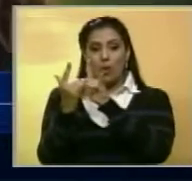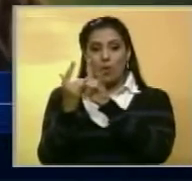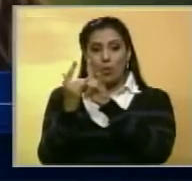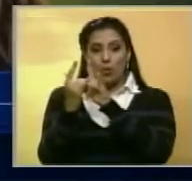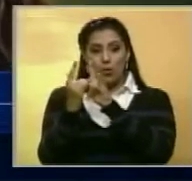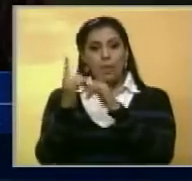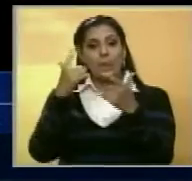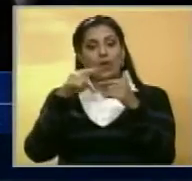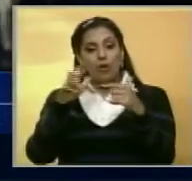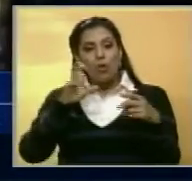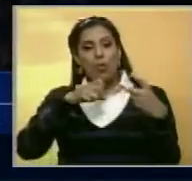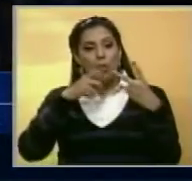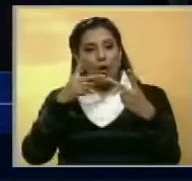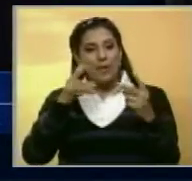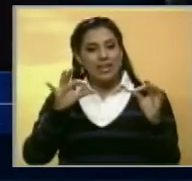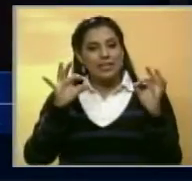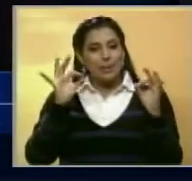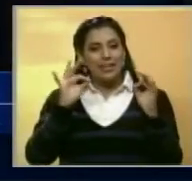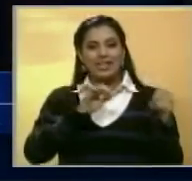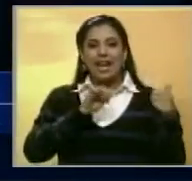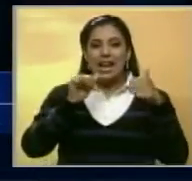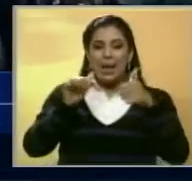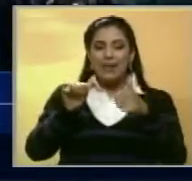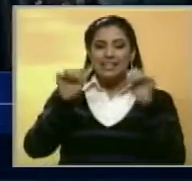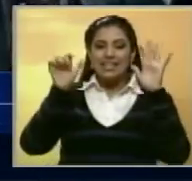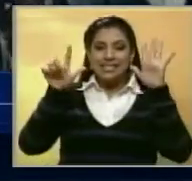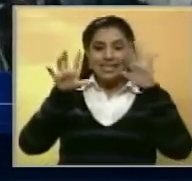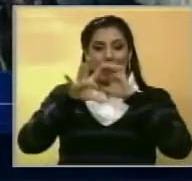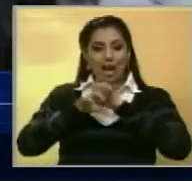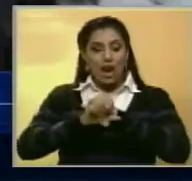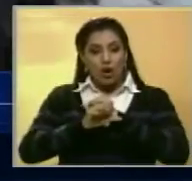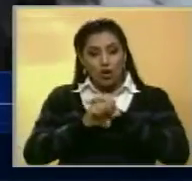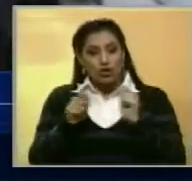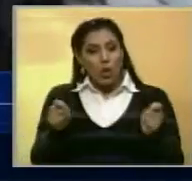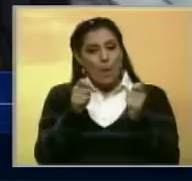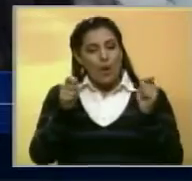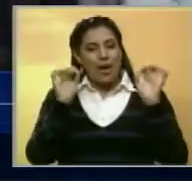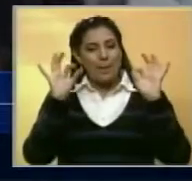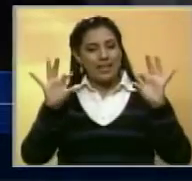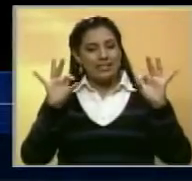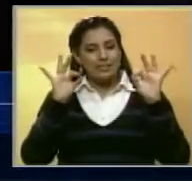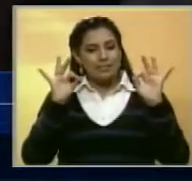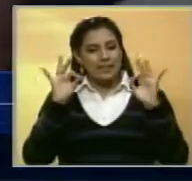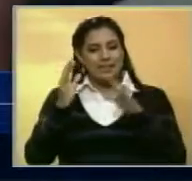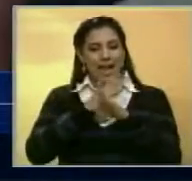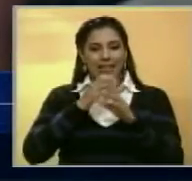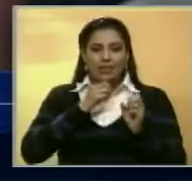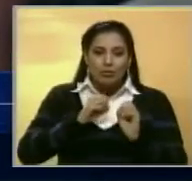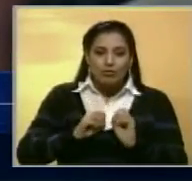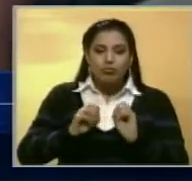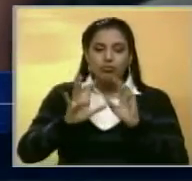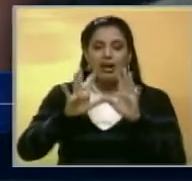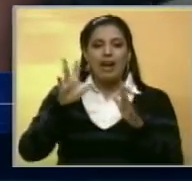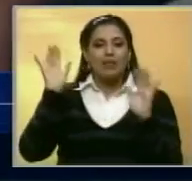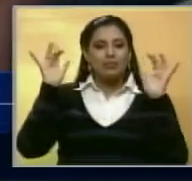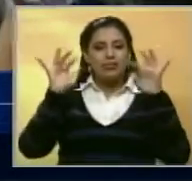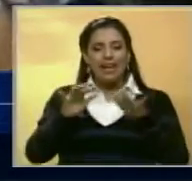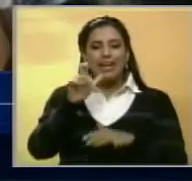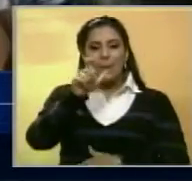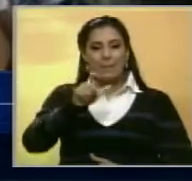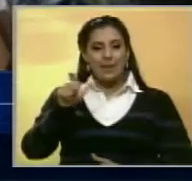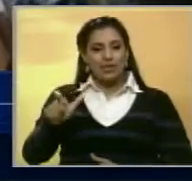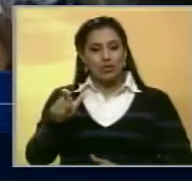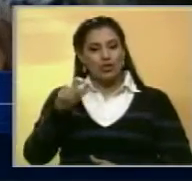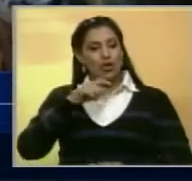en el marco de un bloque estelar que comenzará a las 7 de la noche con un programa especial de antesala que congregará el elenco